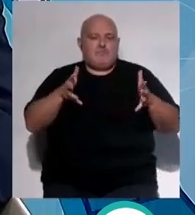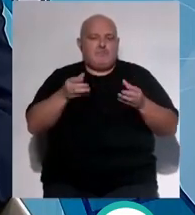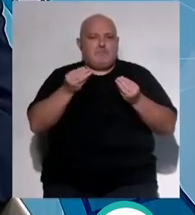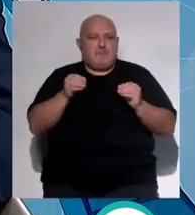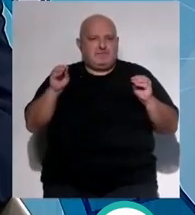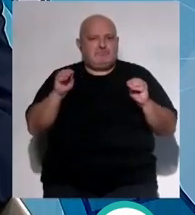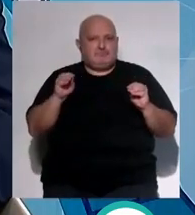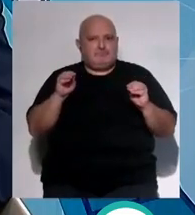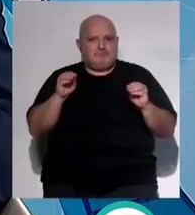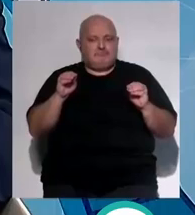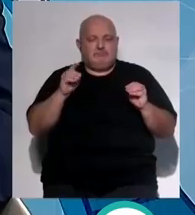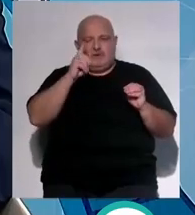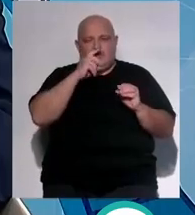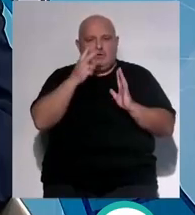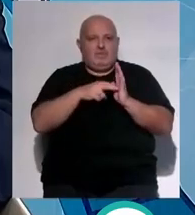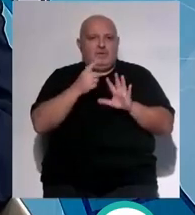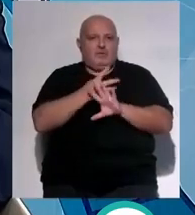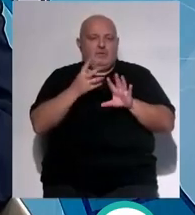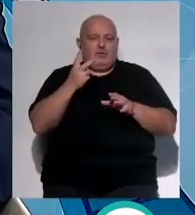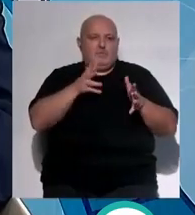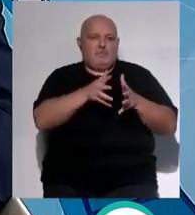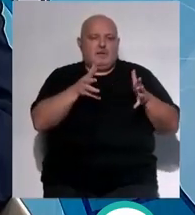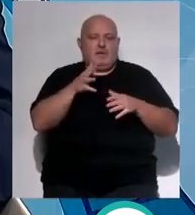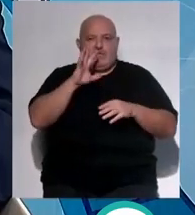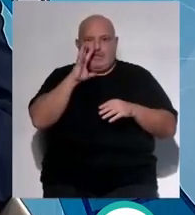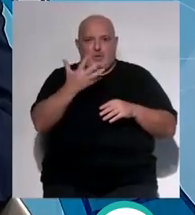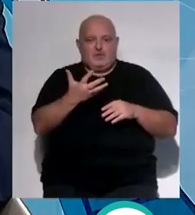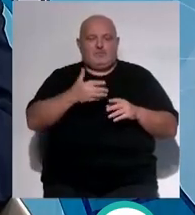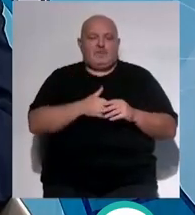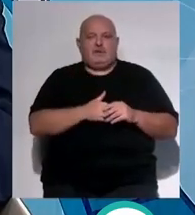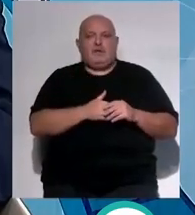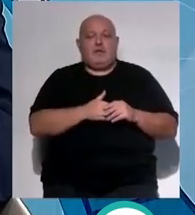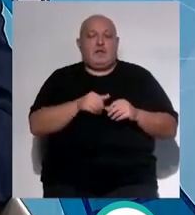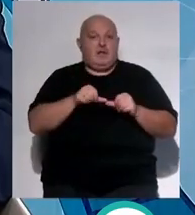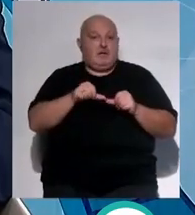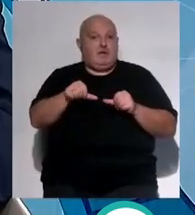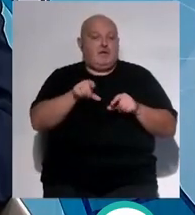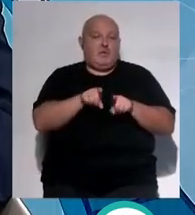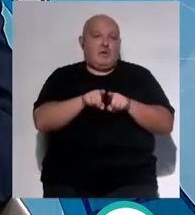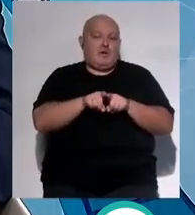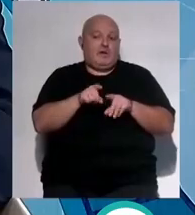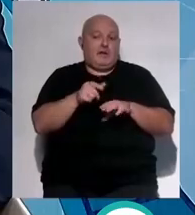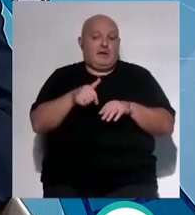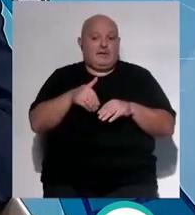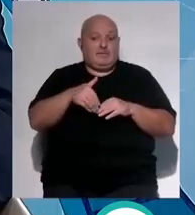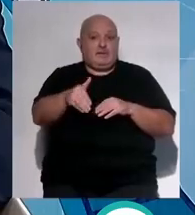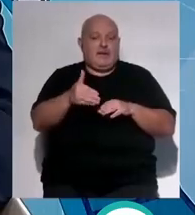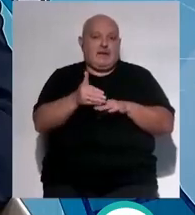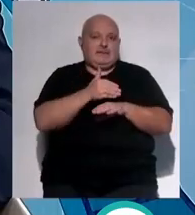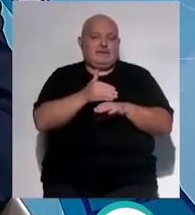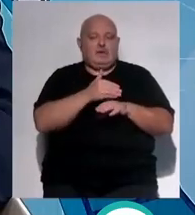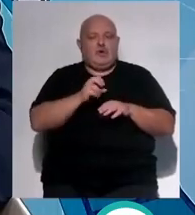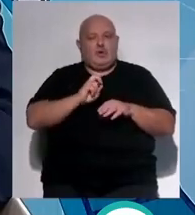desde desde el año 2019 dos ampliaciones en cinco años y vamos a iniciar antes de que finalice el año queremos